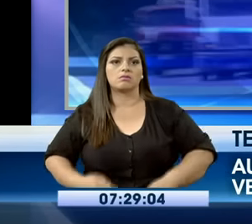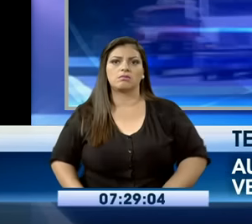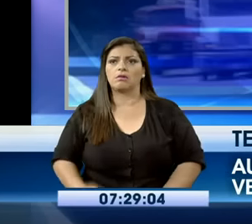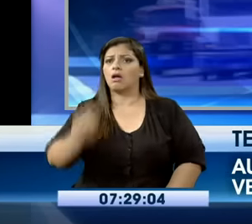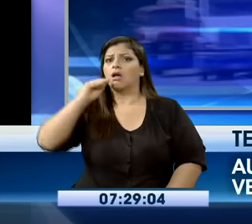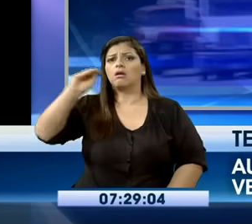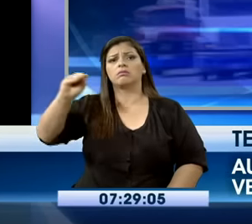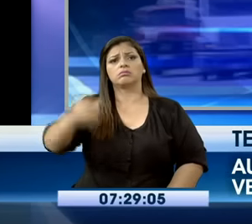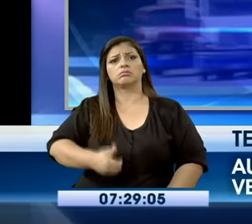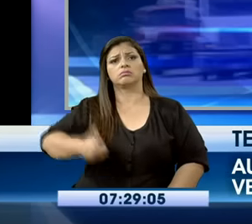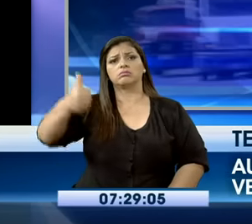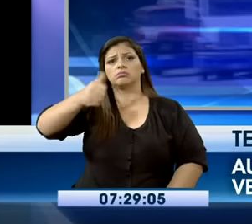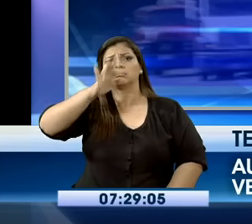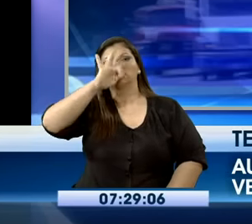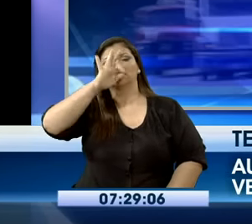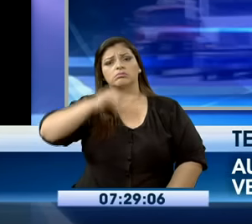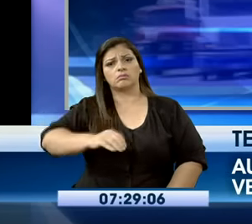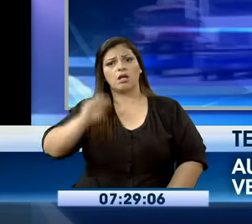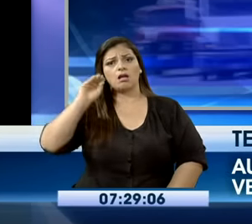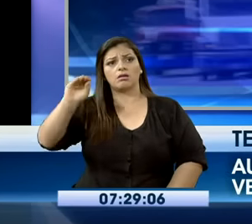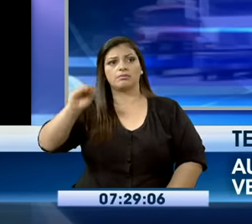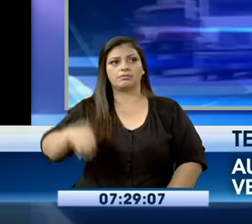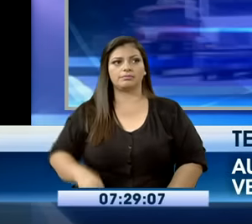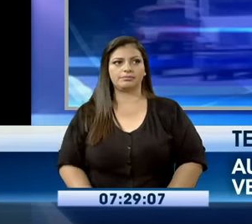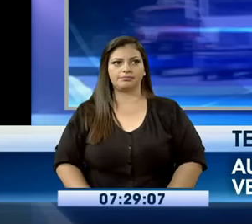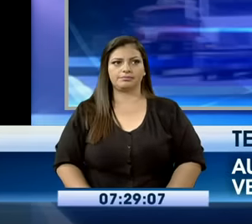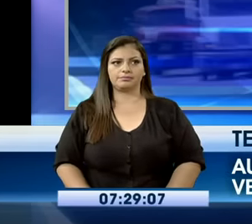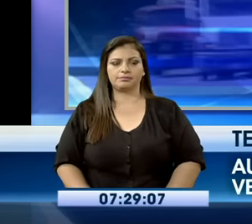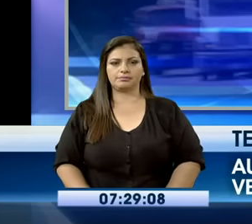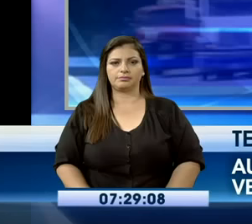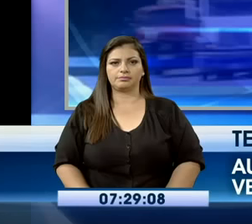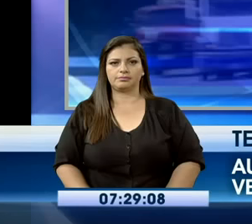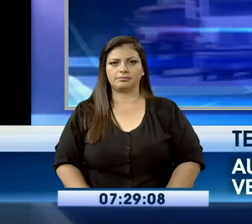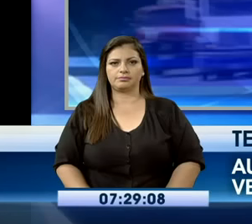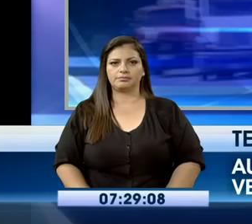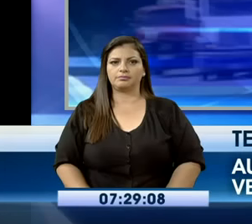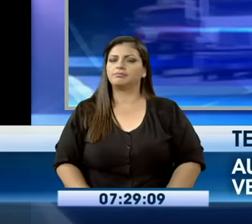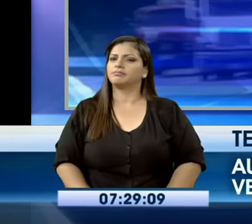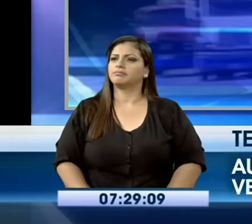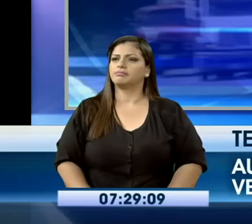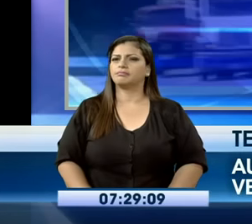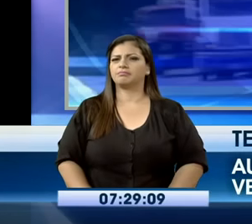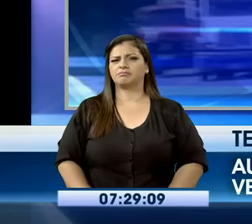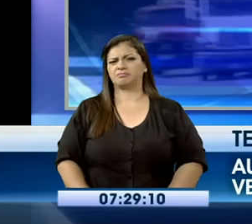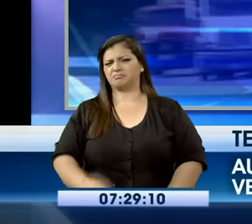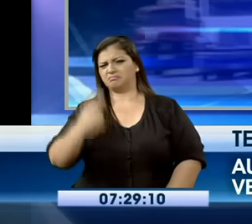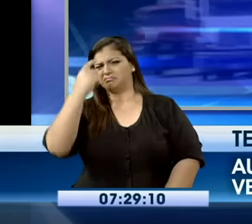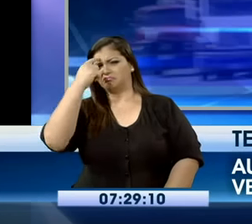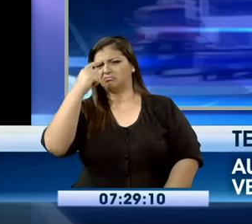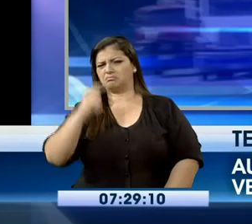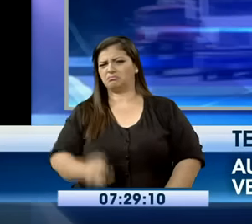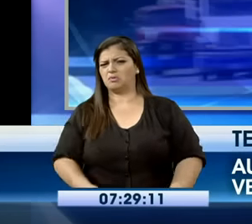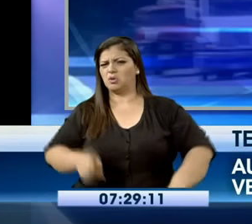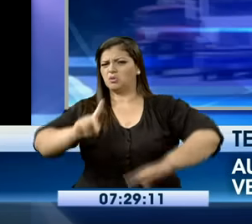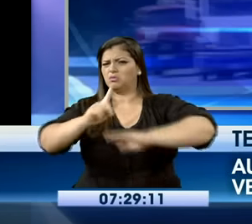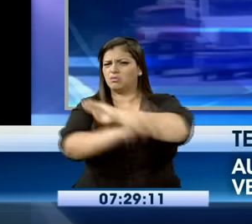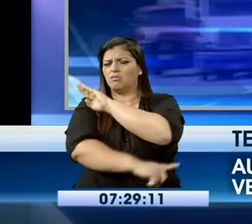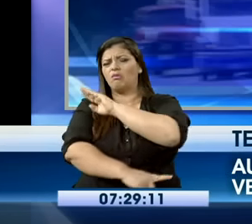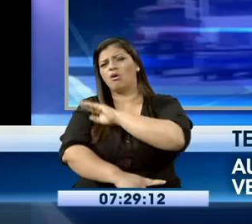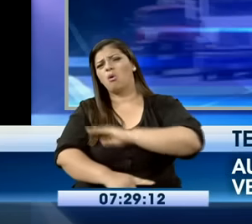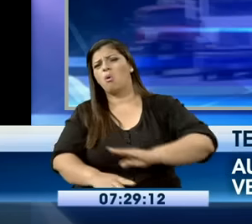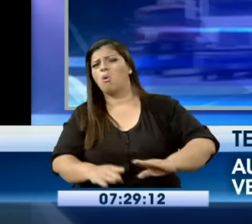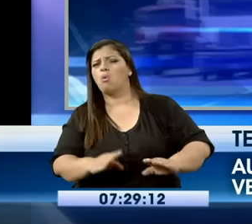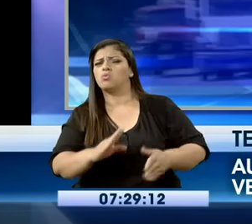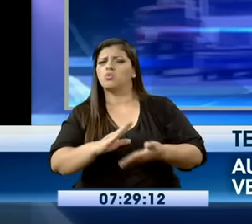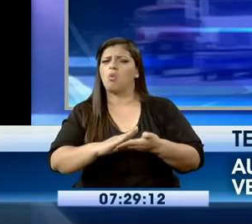Y lo otro, graben los que aquí los ponemos en evidencia. Y unas sanciones más, no sé, más enérgicas. Así es. Un endurecimiento